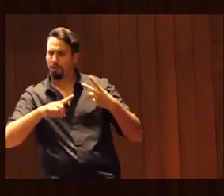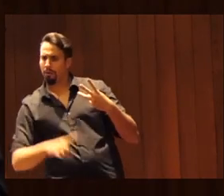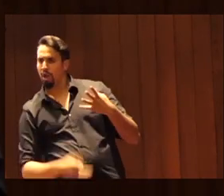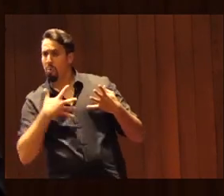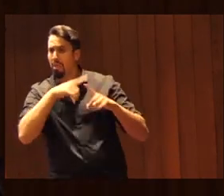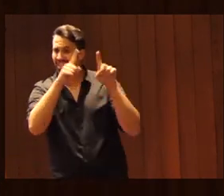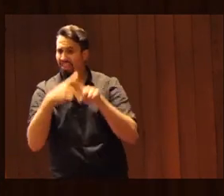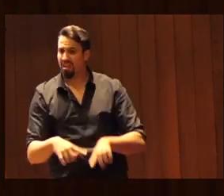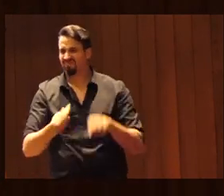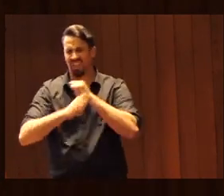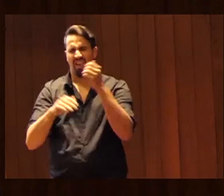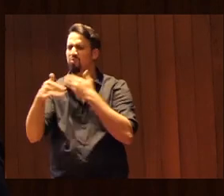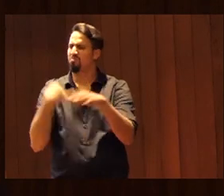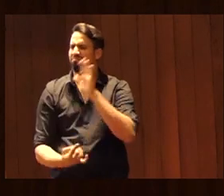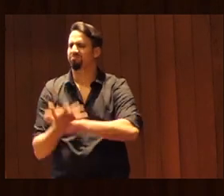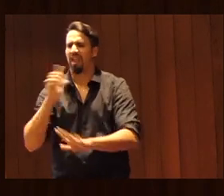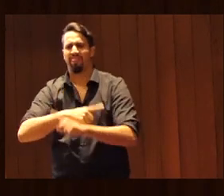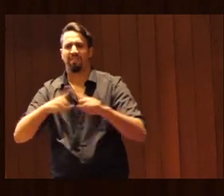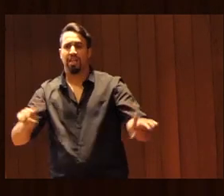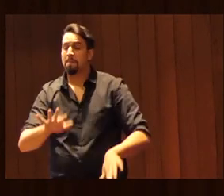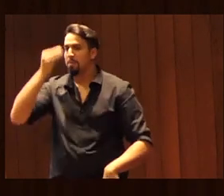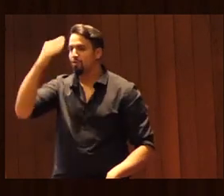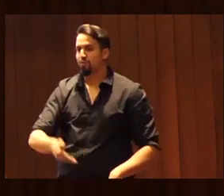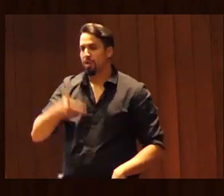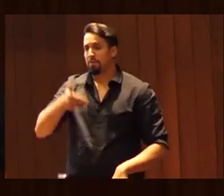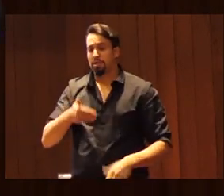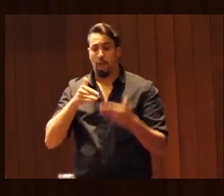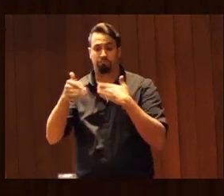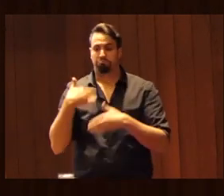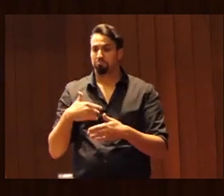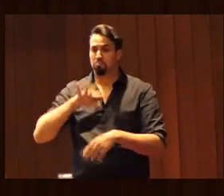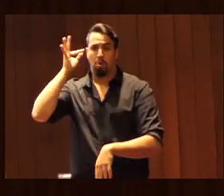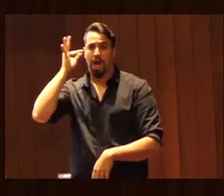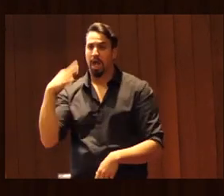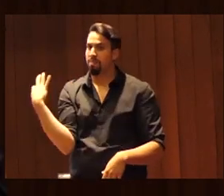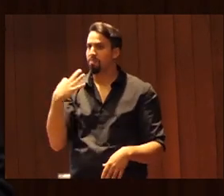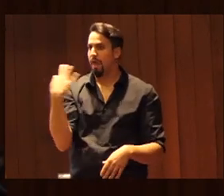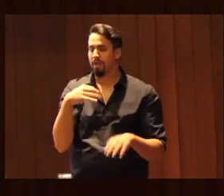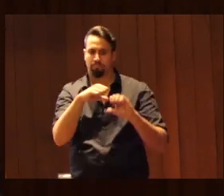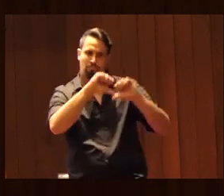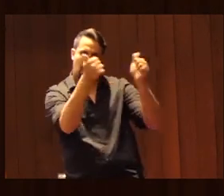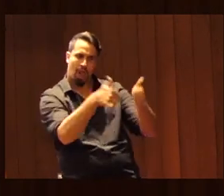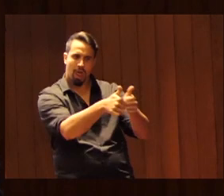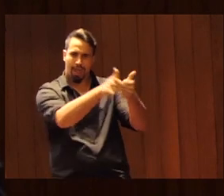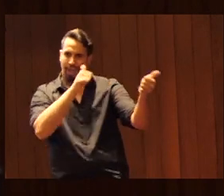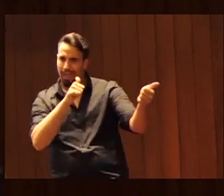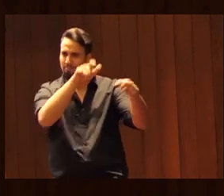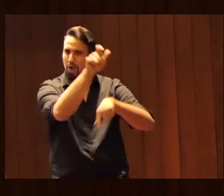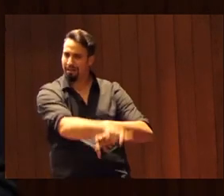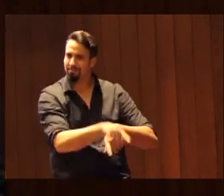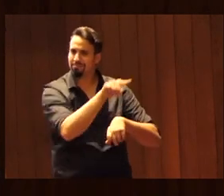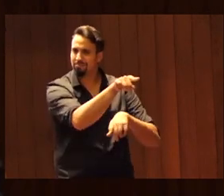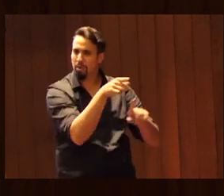estrategias pueden ser diferentes, pero es fundamental que las mujeres se proyecten en mujeres que les inspiren